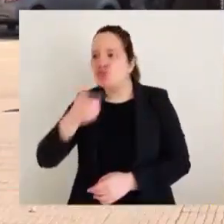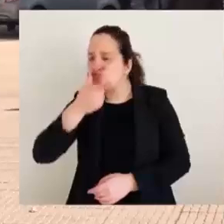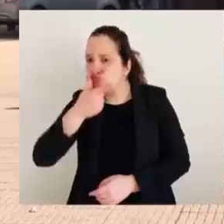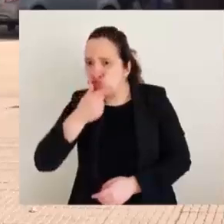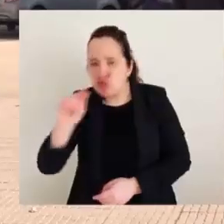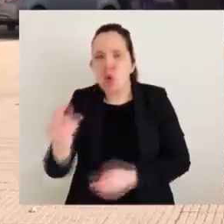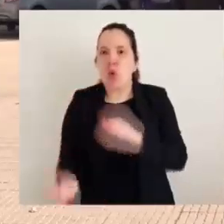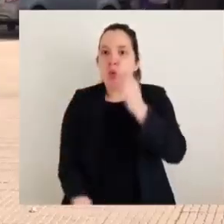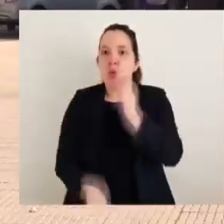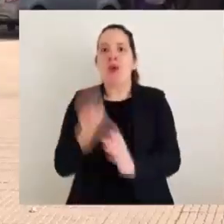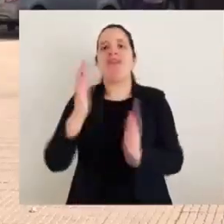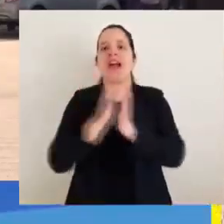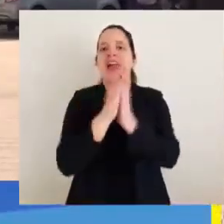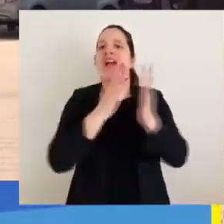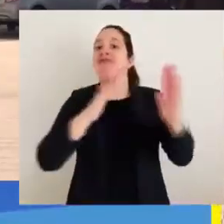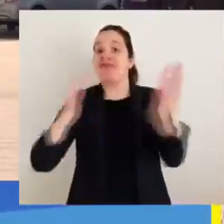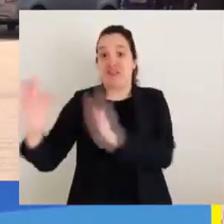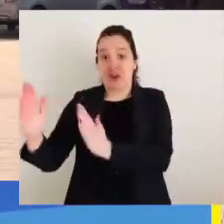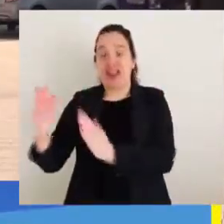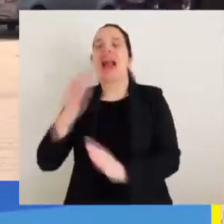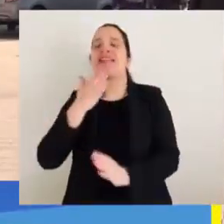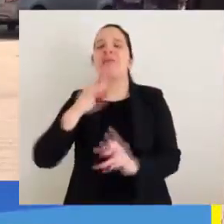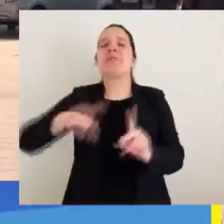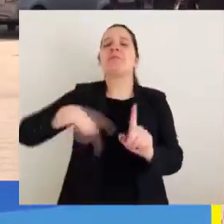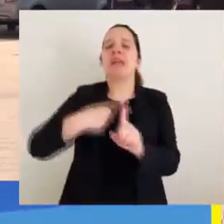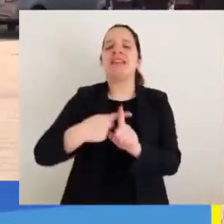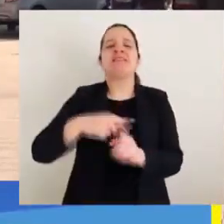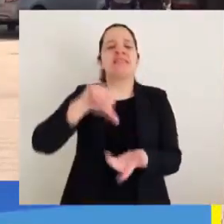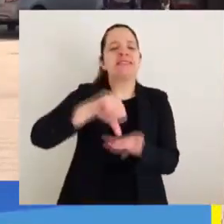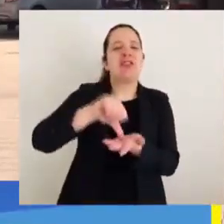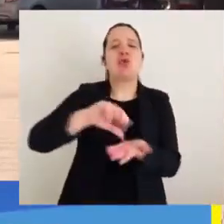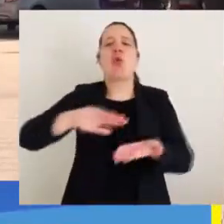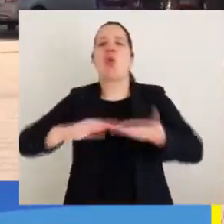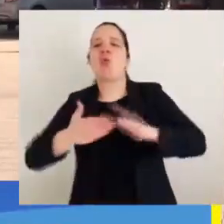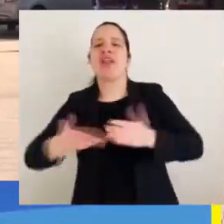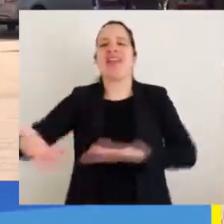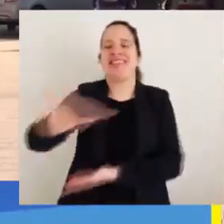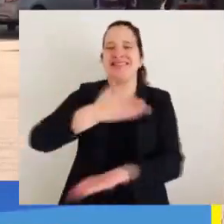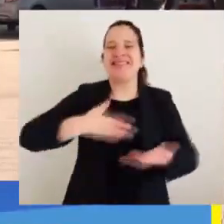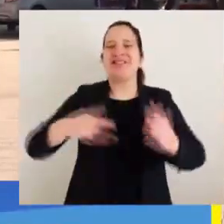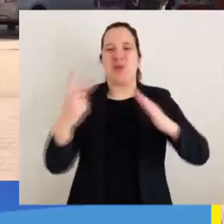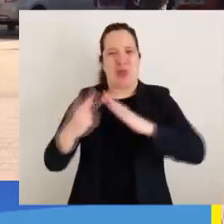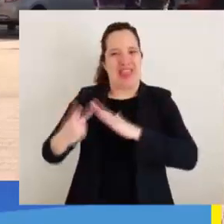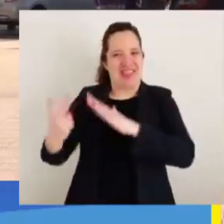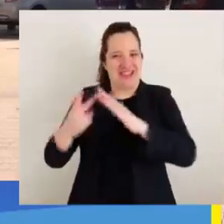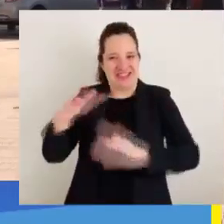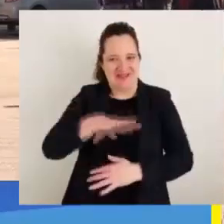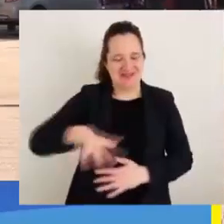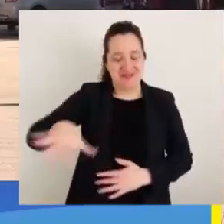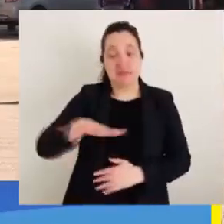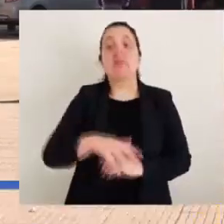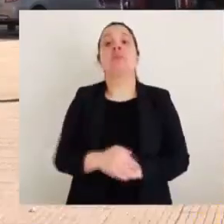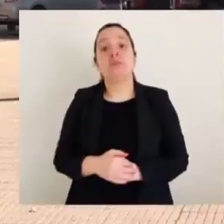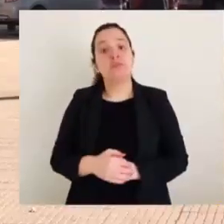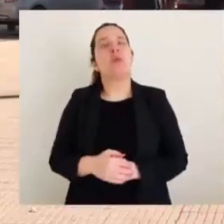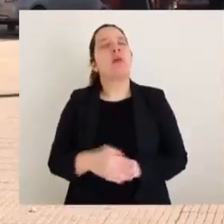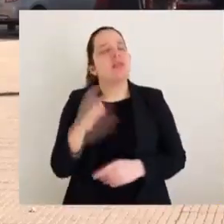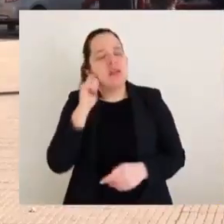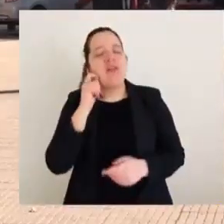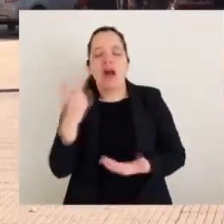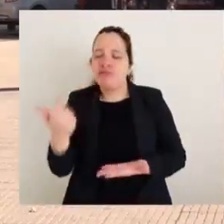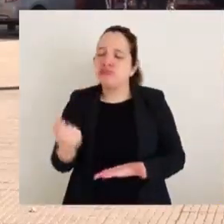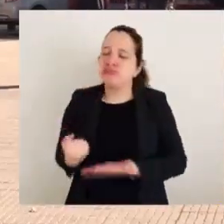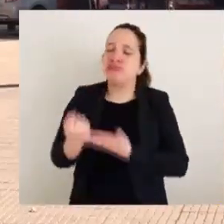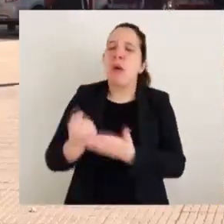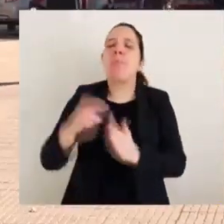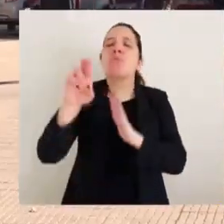de la biblioteca y un centro comunitario que le permitirá desarrollar distintas actividades sociales en su sector. Todo esto va de la mano de los